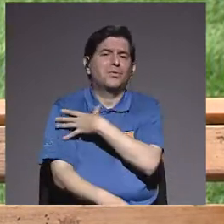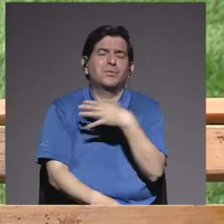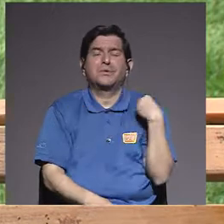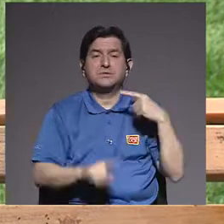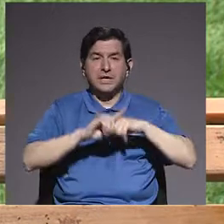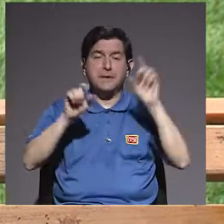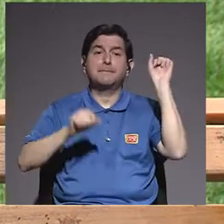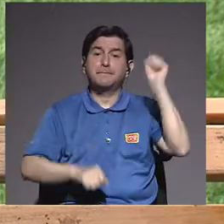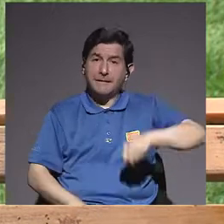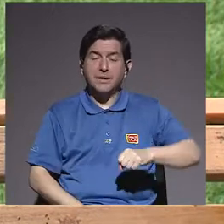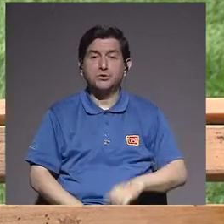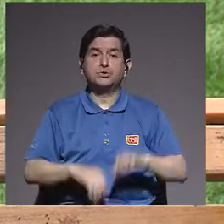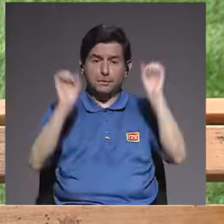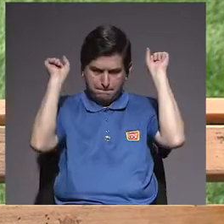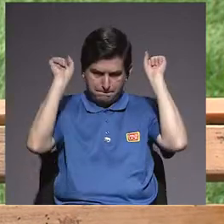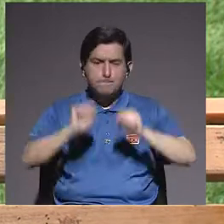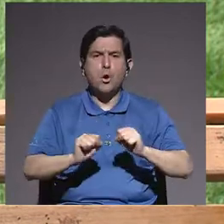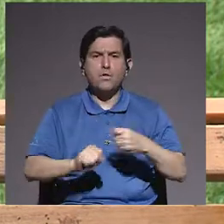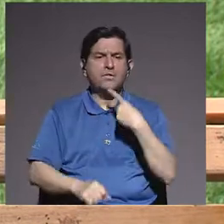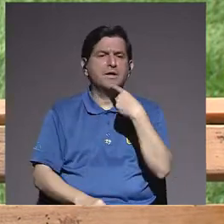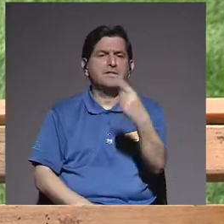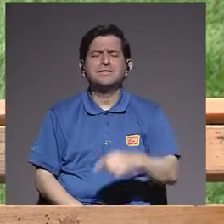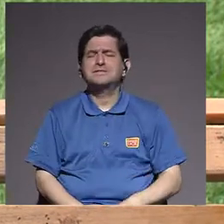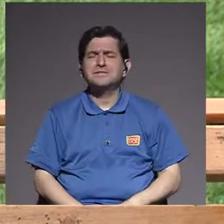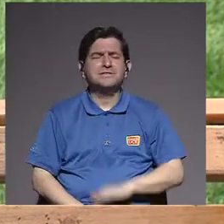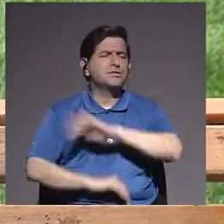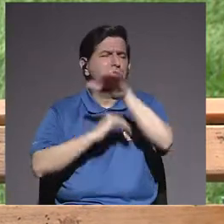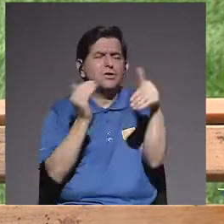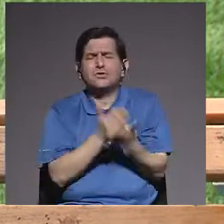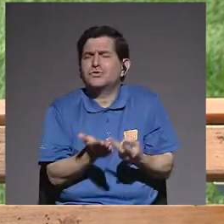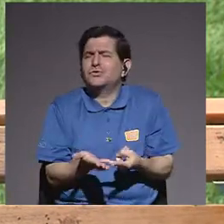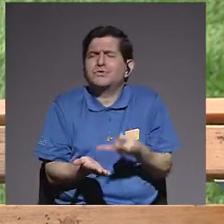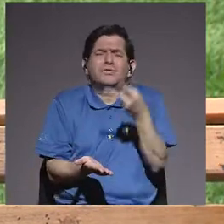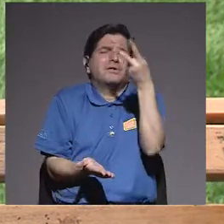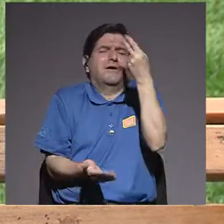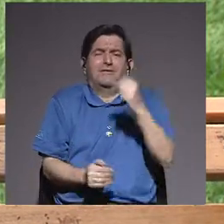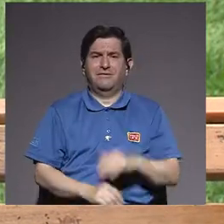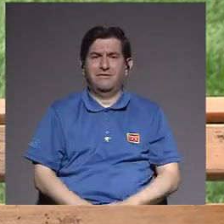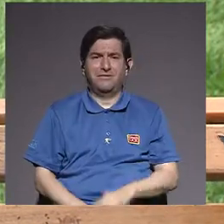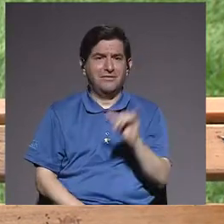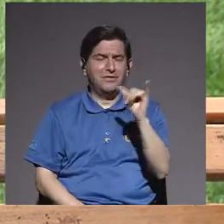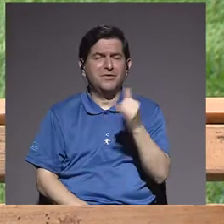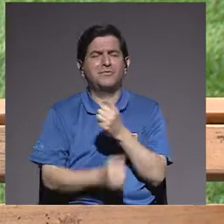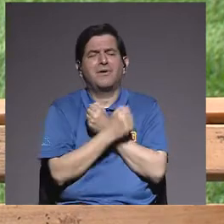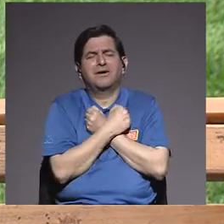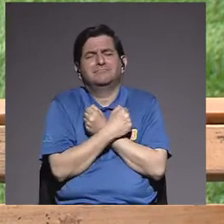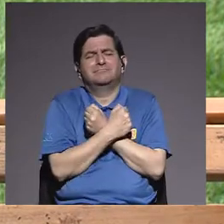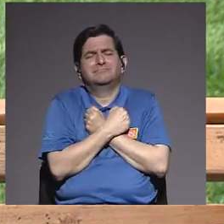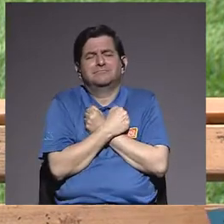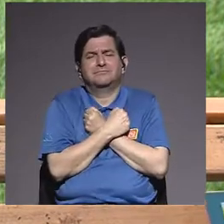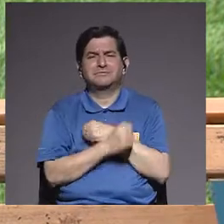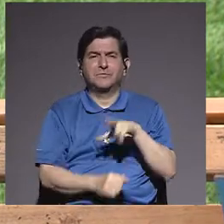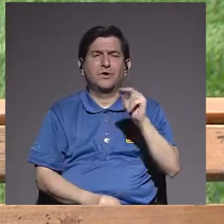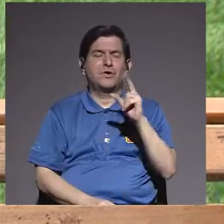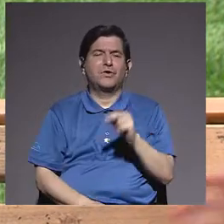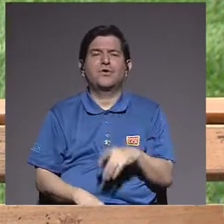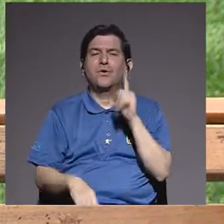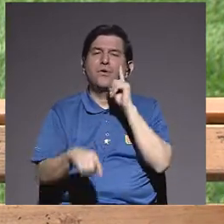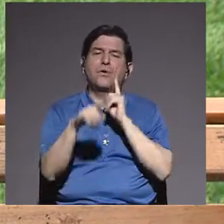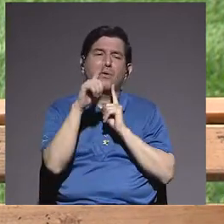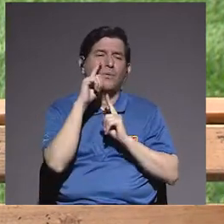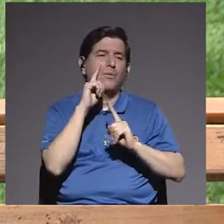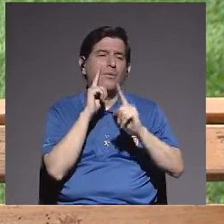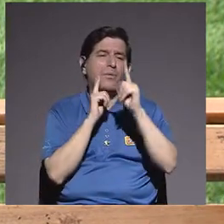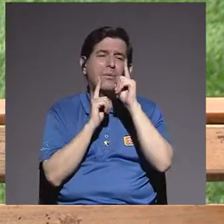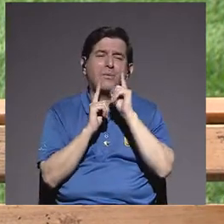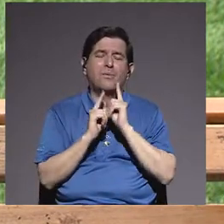gustaría, pero sí, sí podemos decirle todo lo que los valoramos y los queremos. Que no sean lágrimas